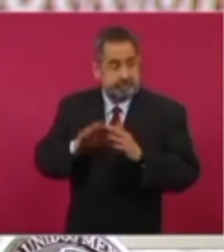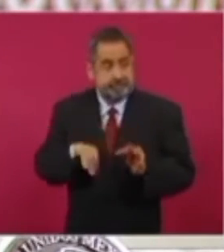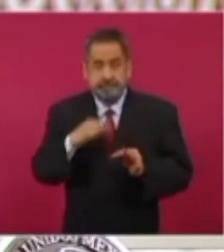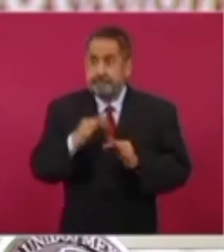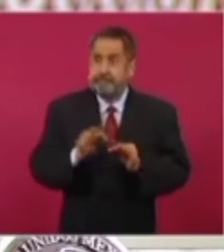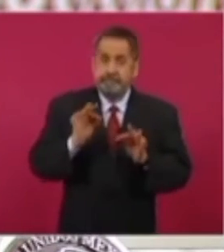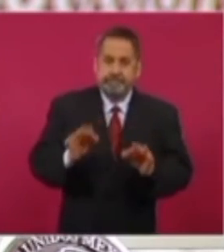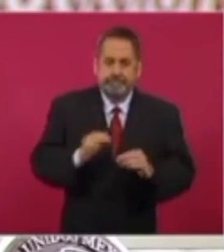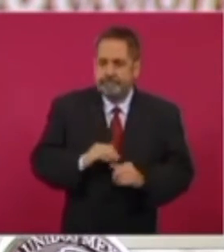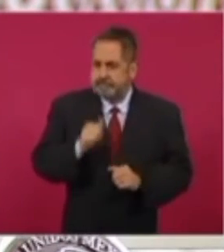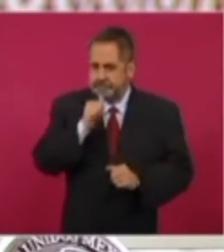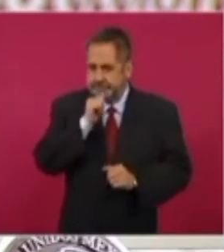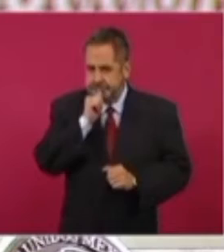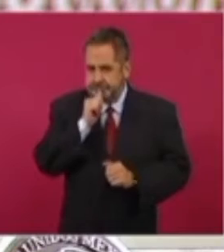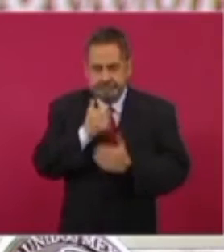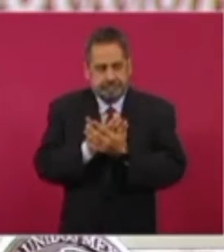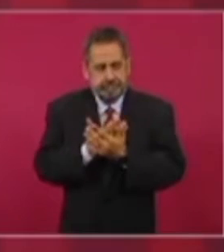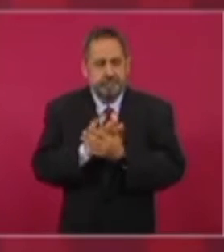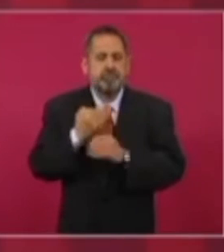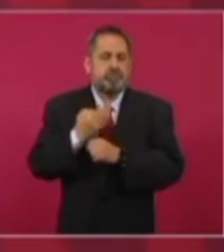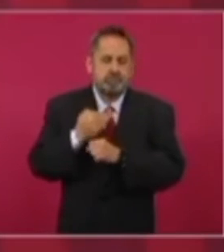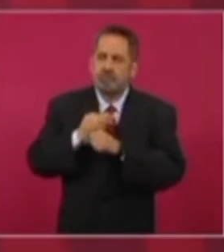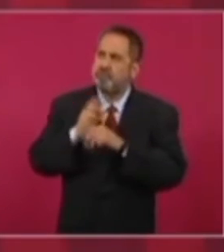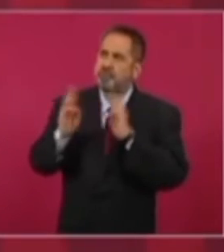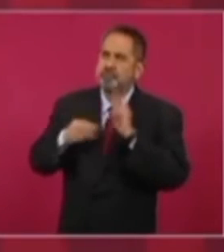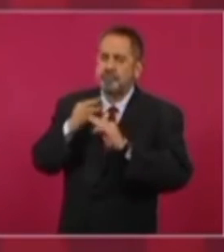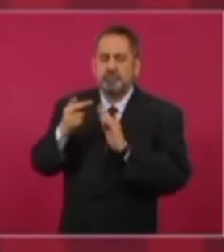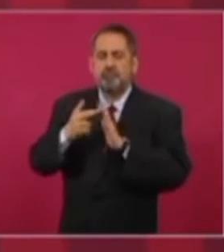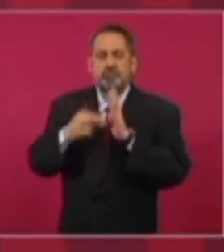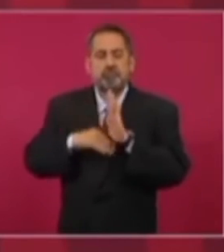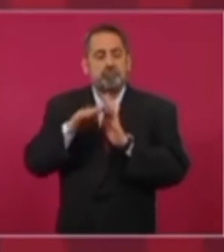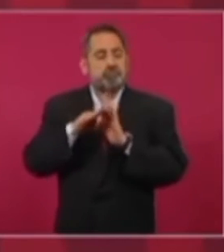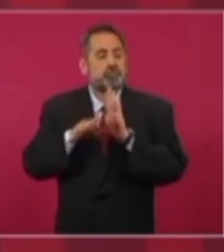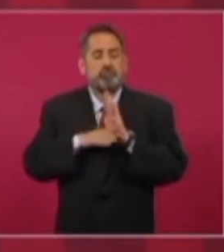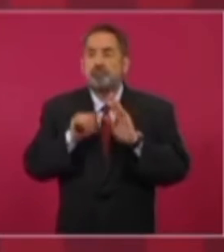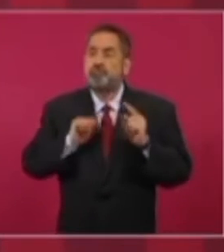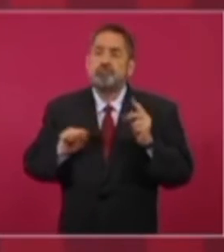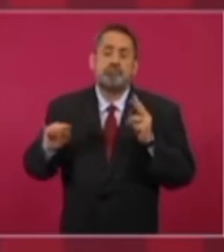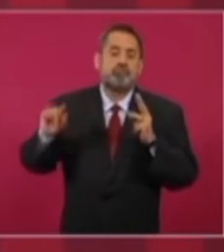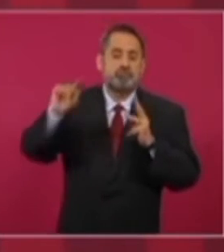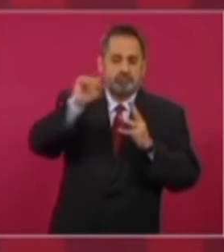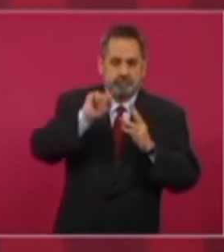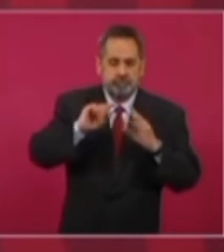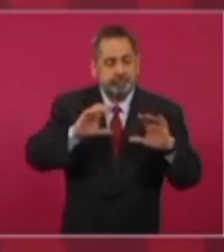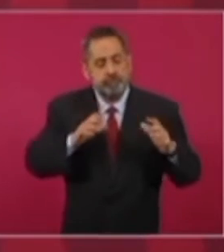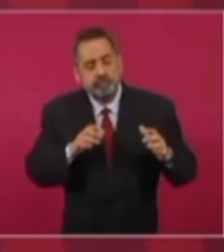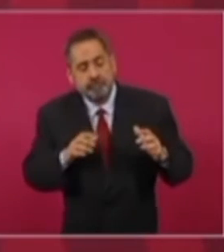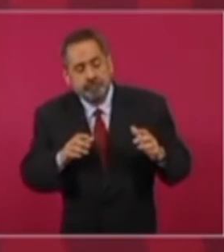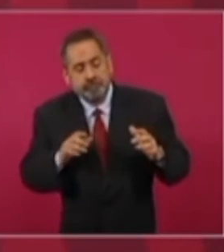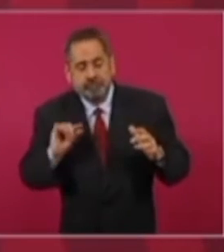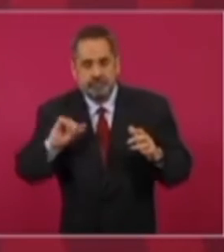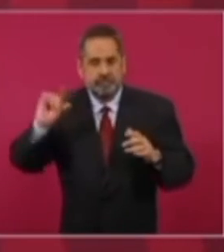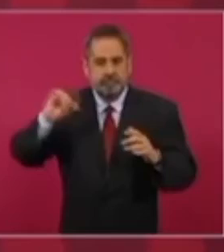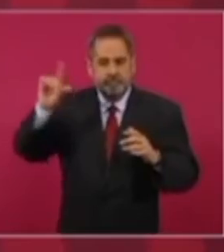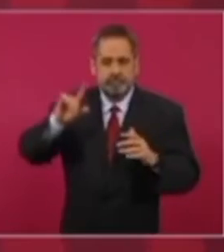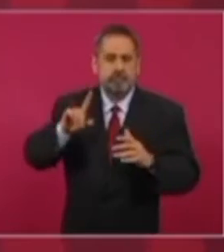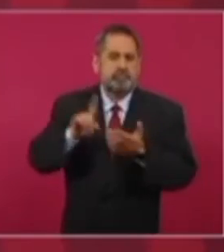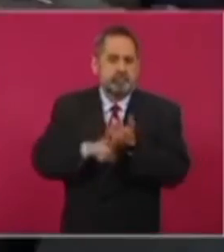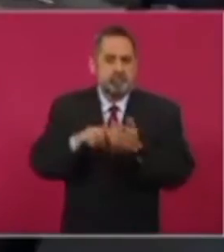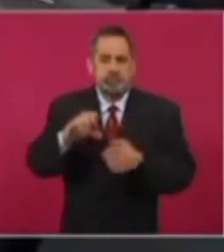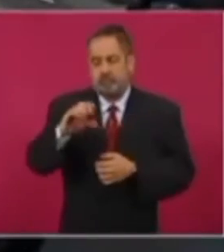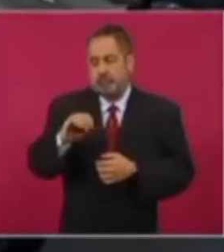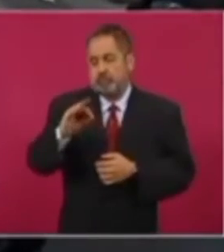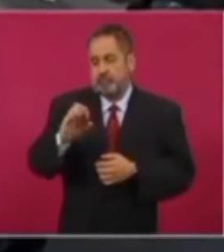En estas condiciones es un estándar mundial también que las agencias de regulación sanitaria de alto desempeño, como lo es